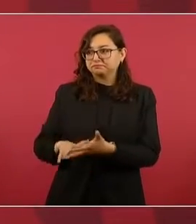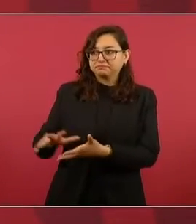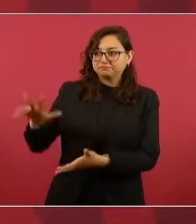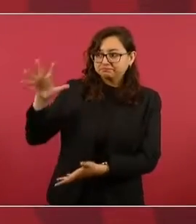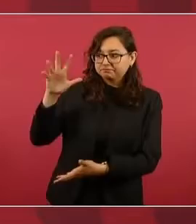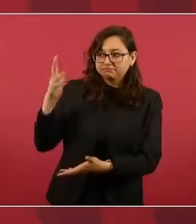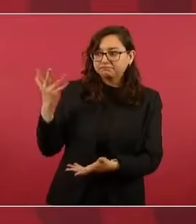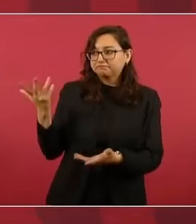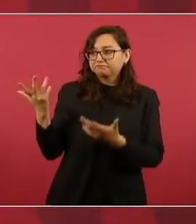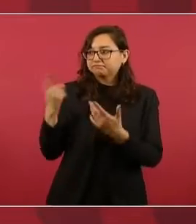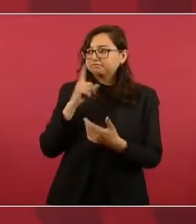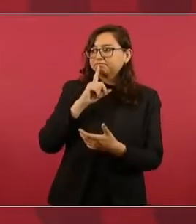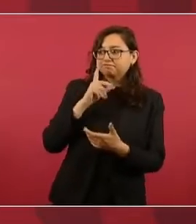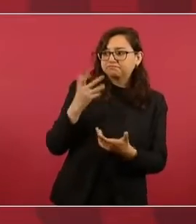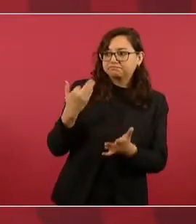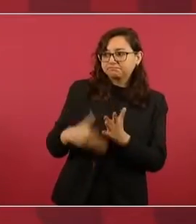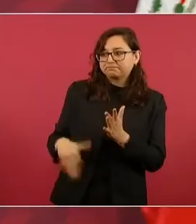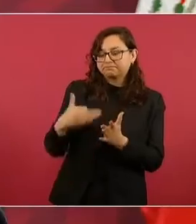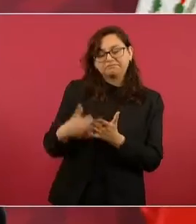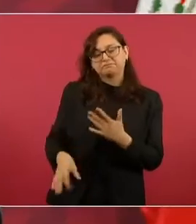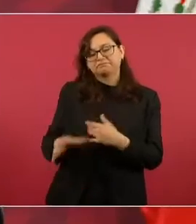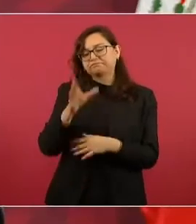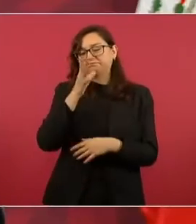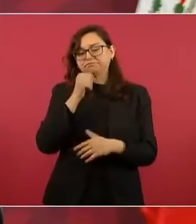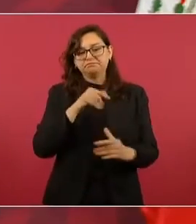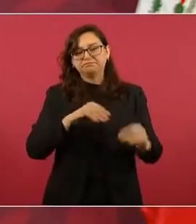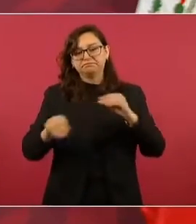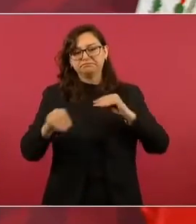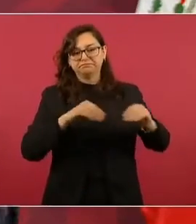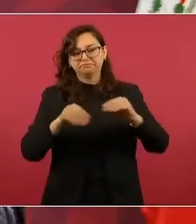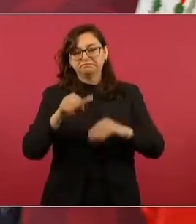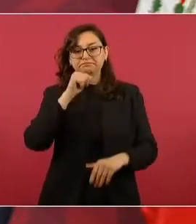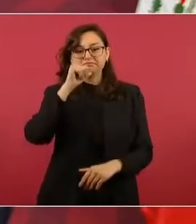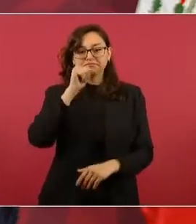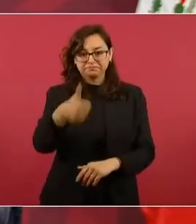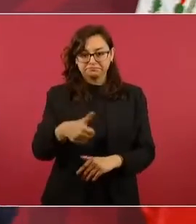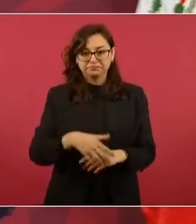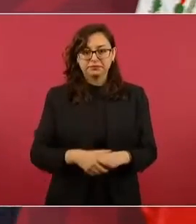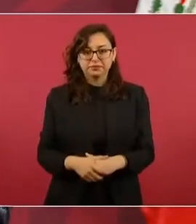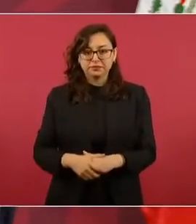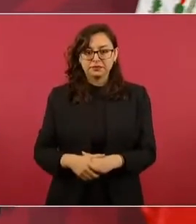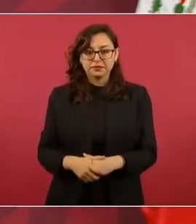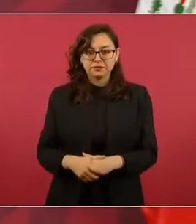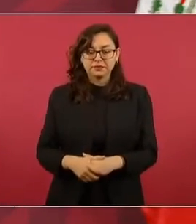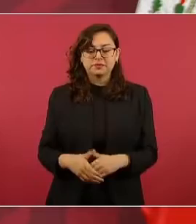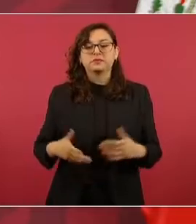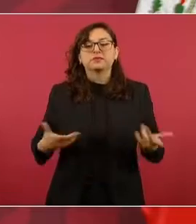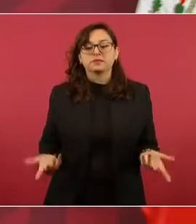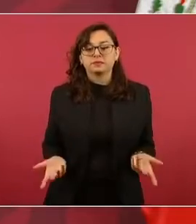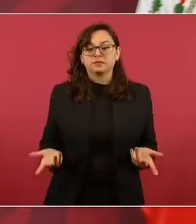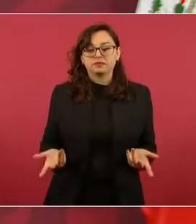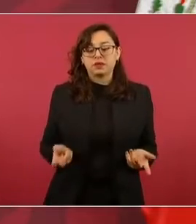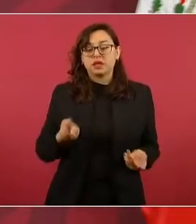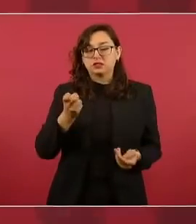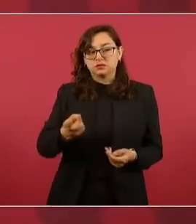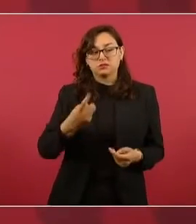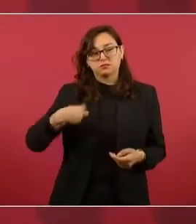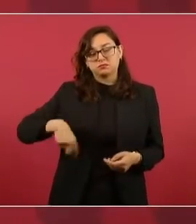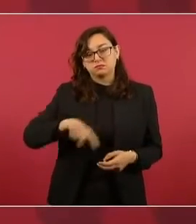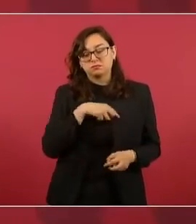Bueno, aclarando eso, dijimos, lo que importa es lo que hagamos nosotros